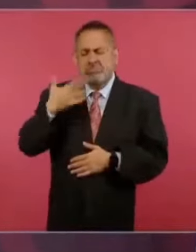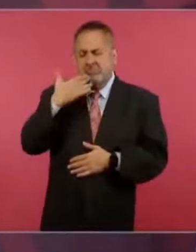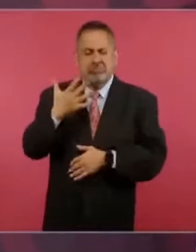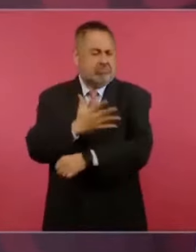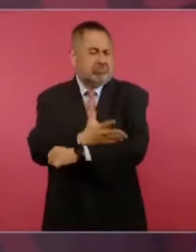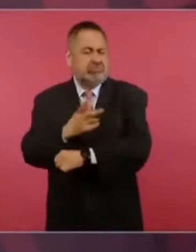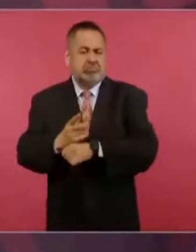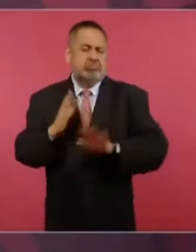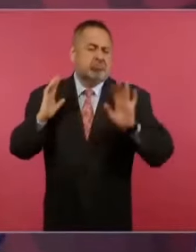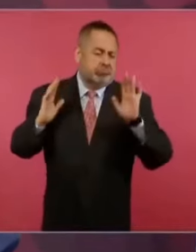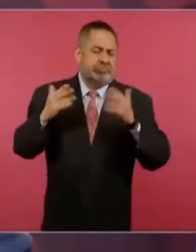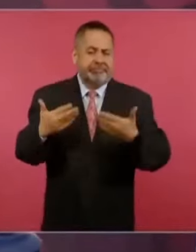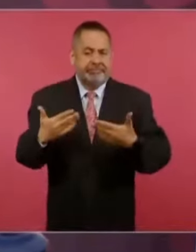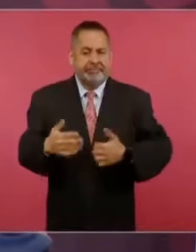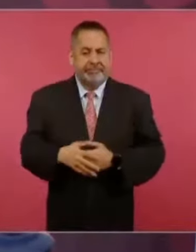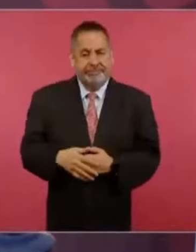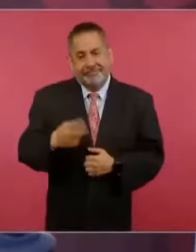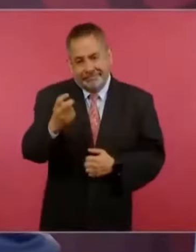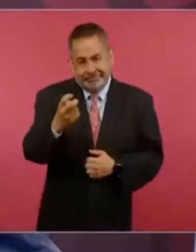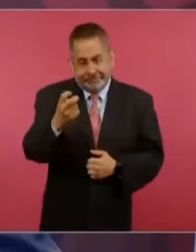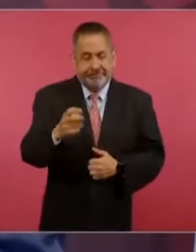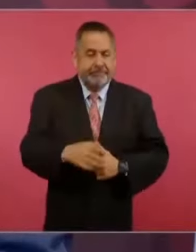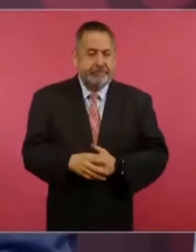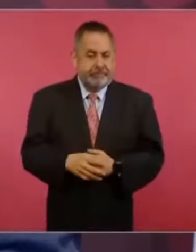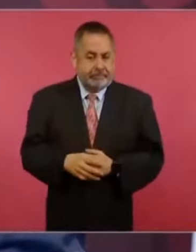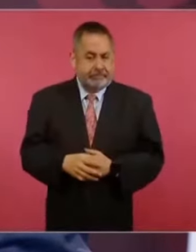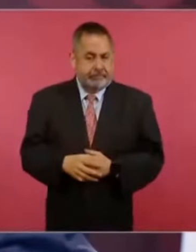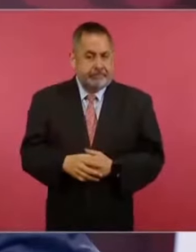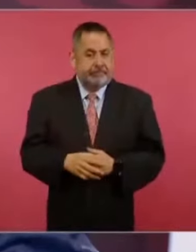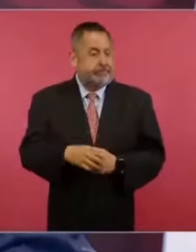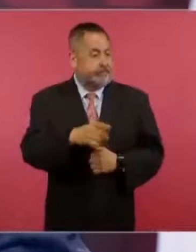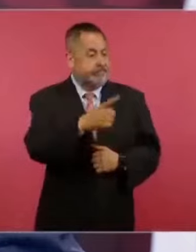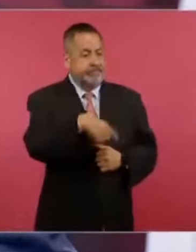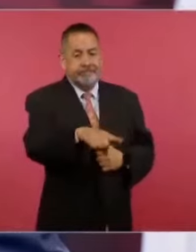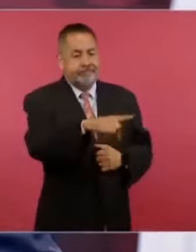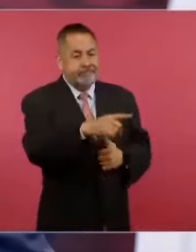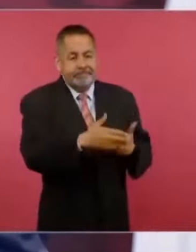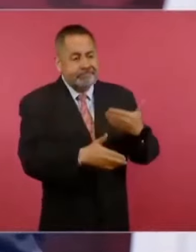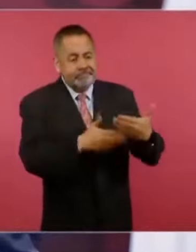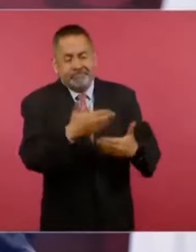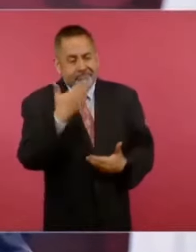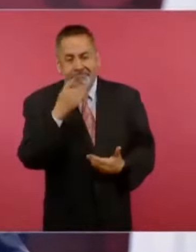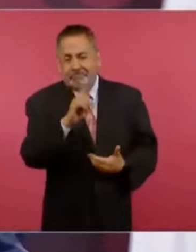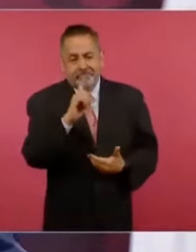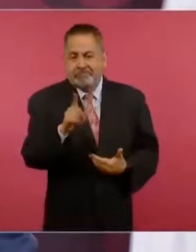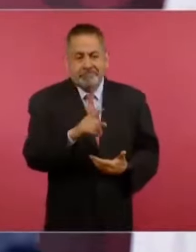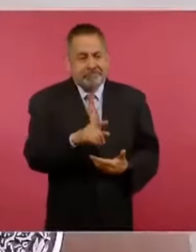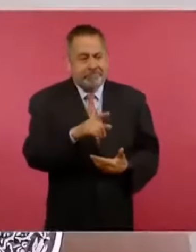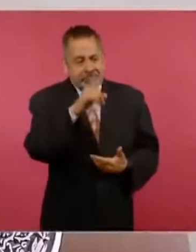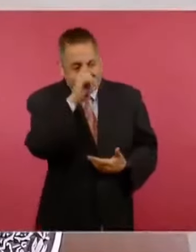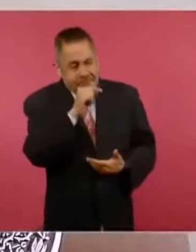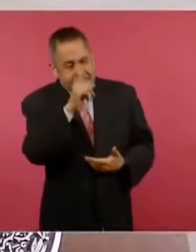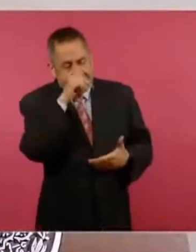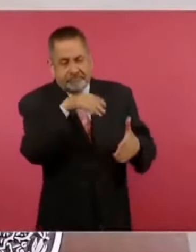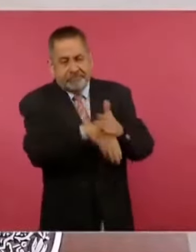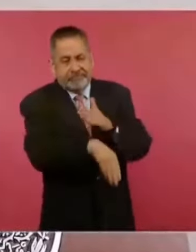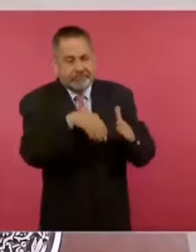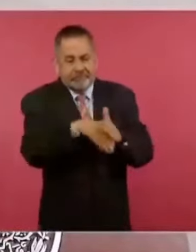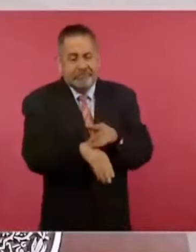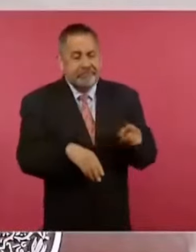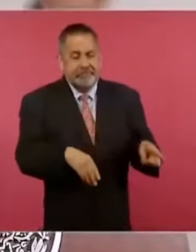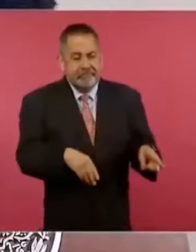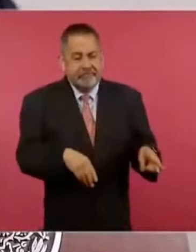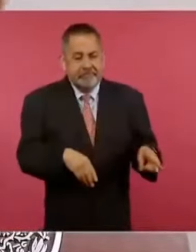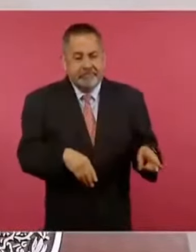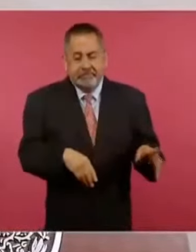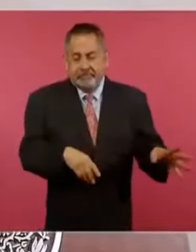Y lo otro, por lo que no han avanzado nuestros adversarios en